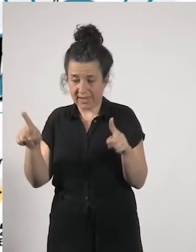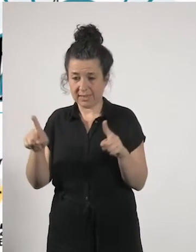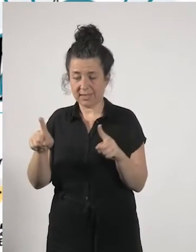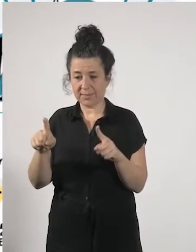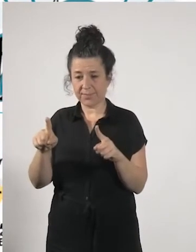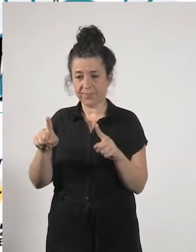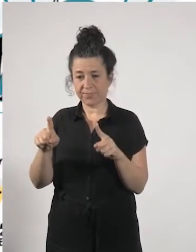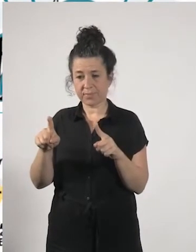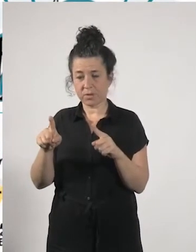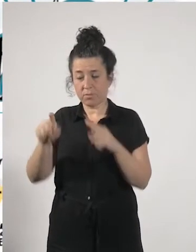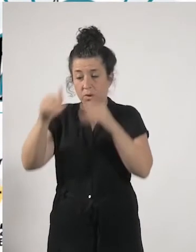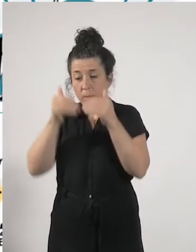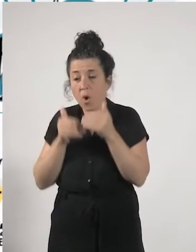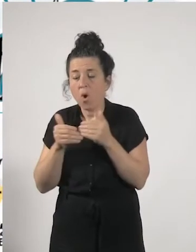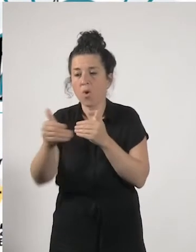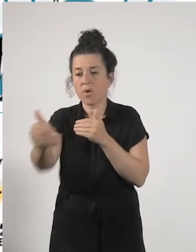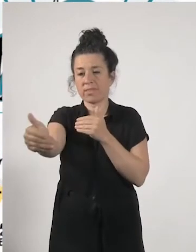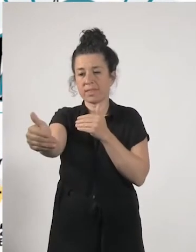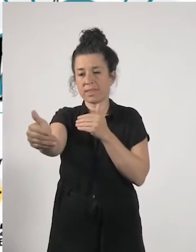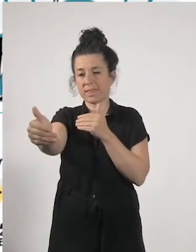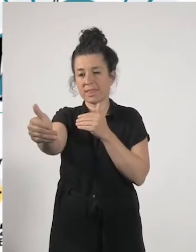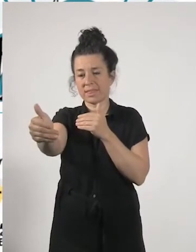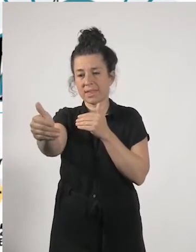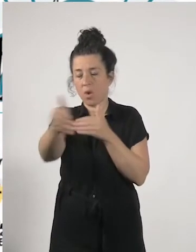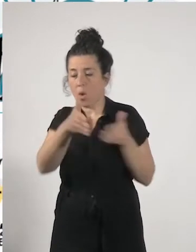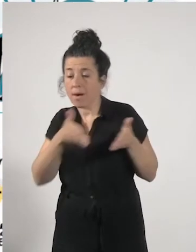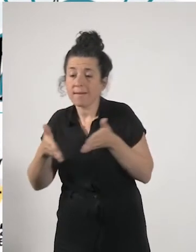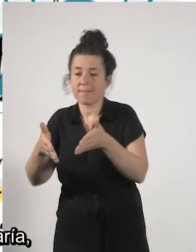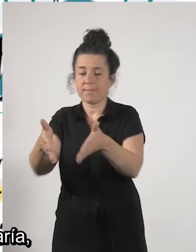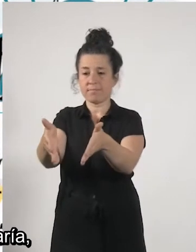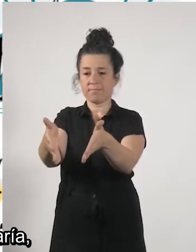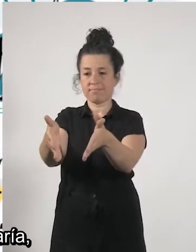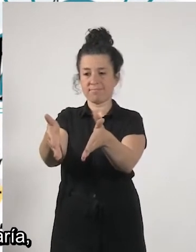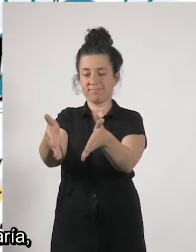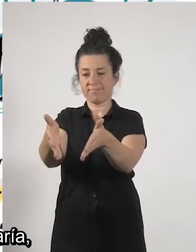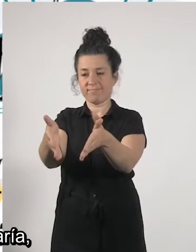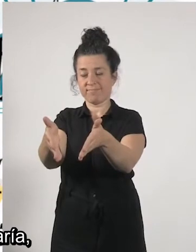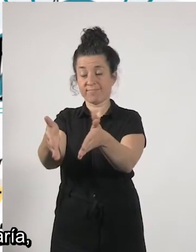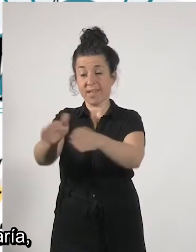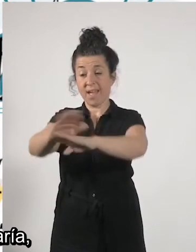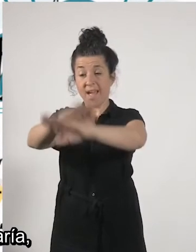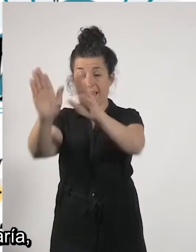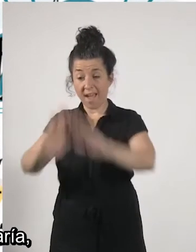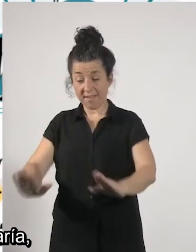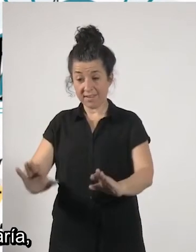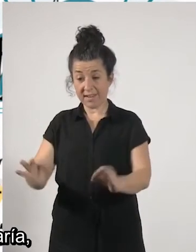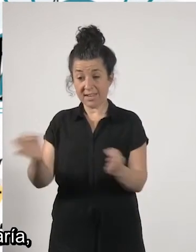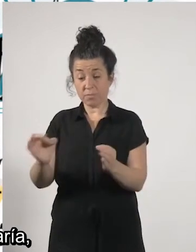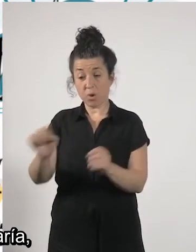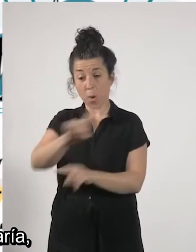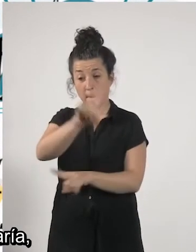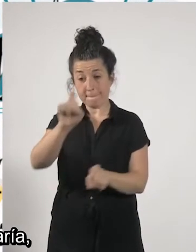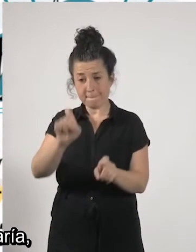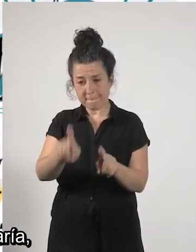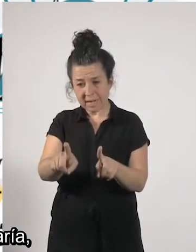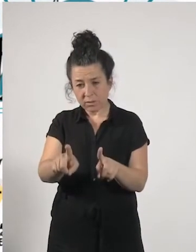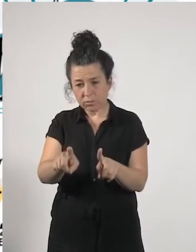con este horizonte con este camino pues al final era como revertir esa pregunta que creo que hacía María